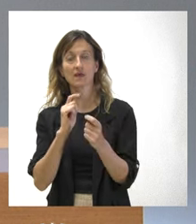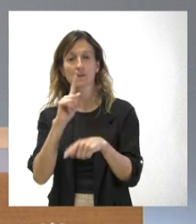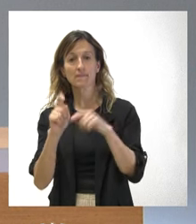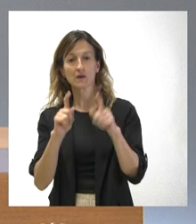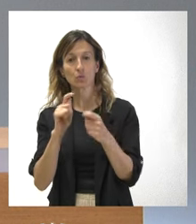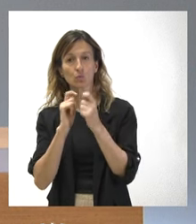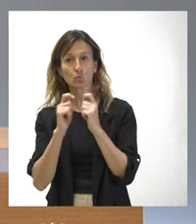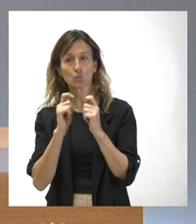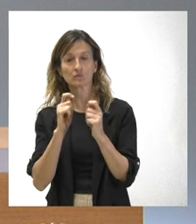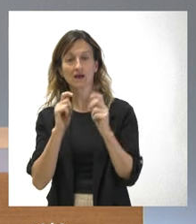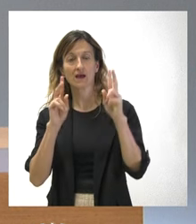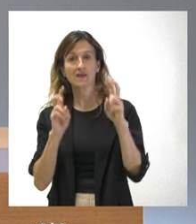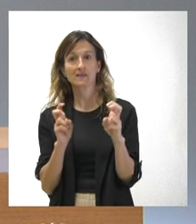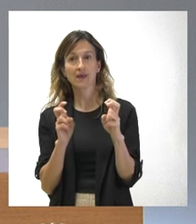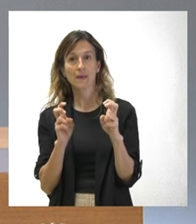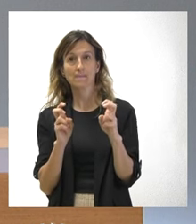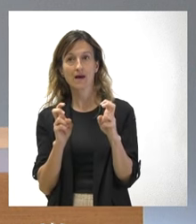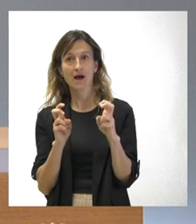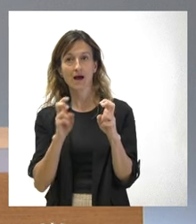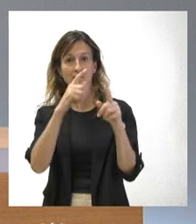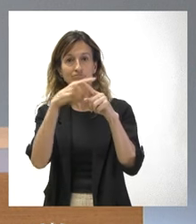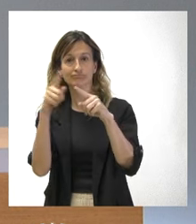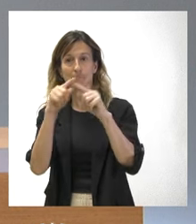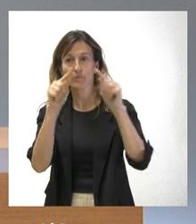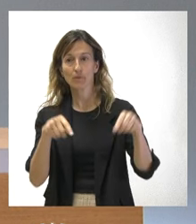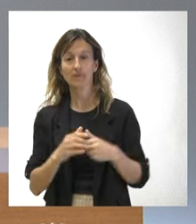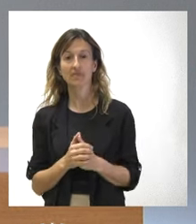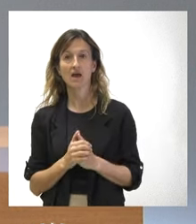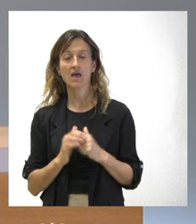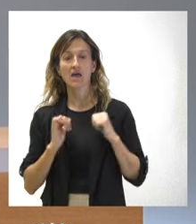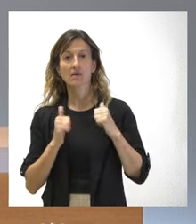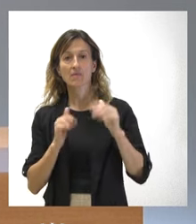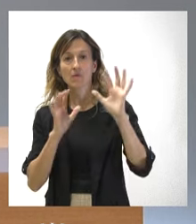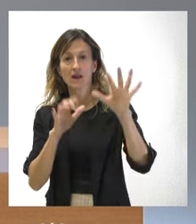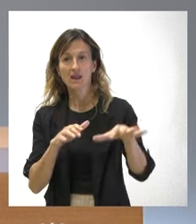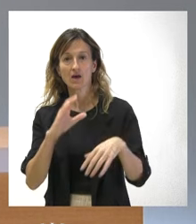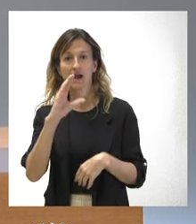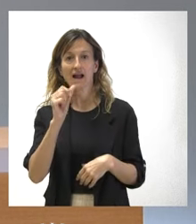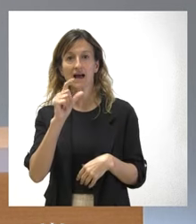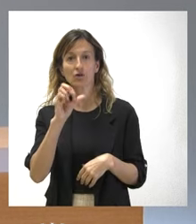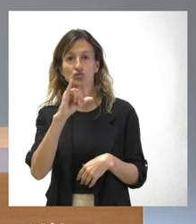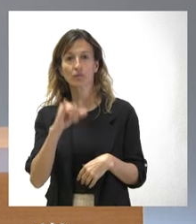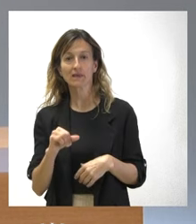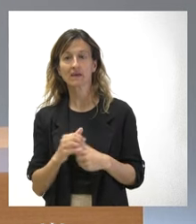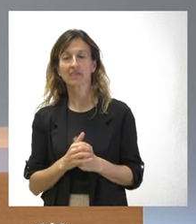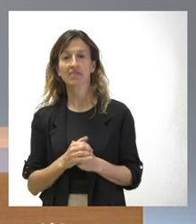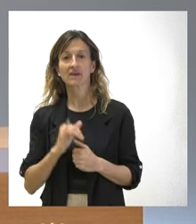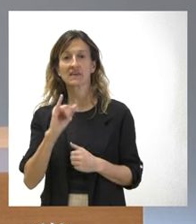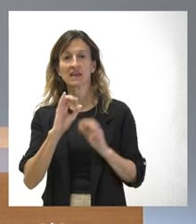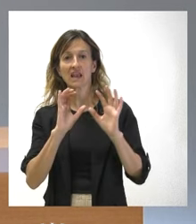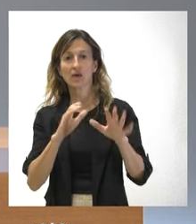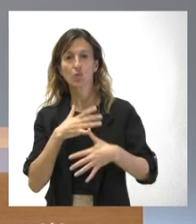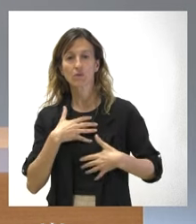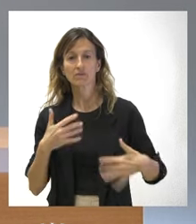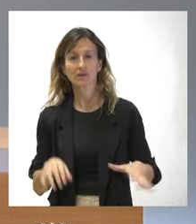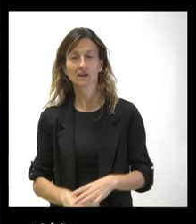compañeros que nos siguen desde las diferentes provincias. Hoy lo vamos a abrir en León con Carlos Domínguez de Ileón. Cuando quieras, Carlos,